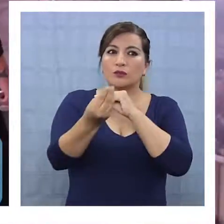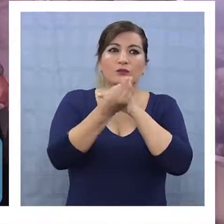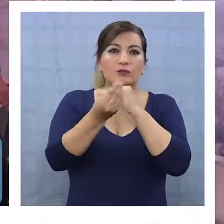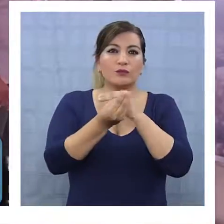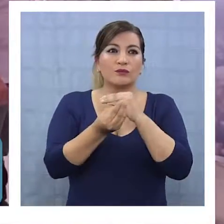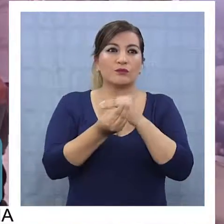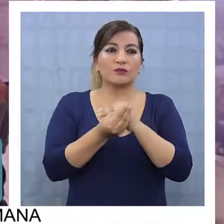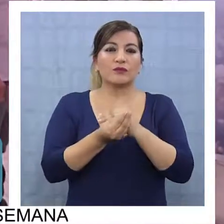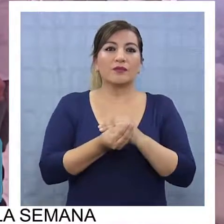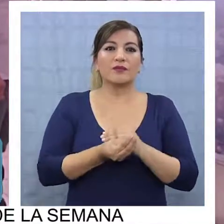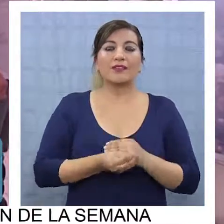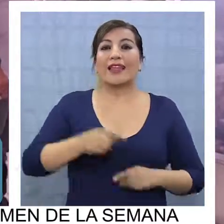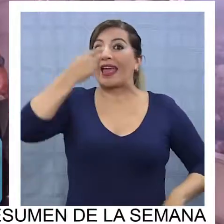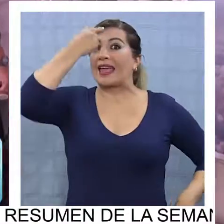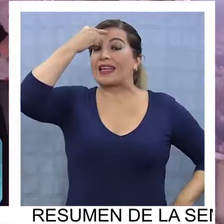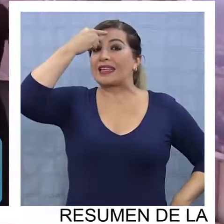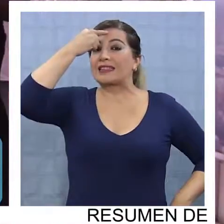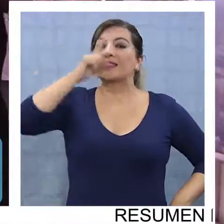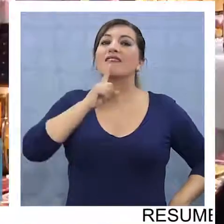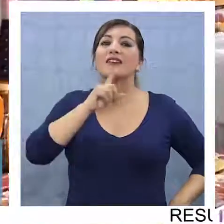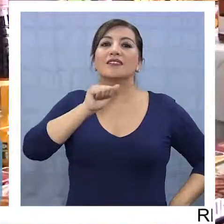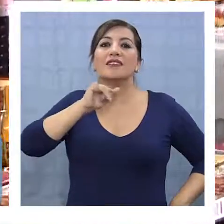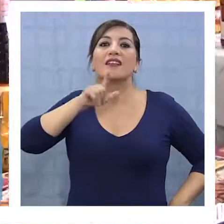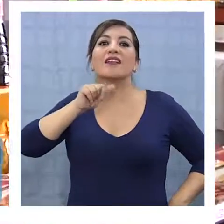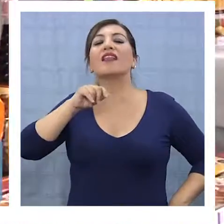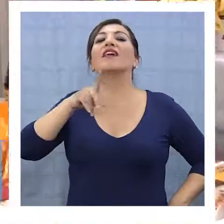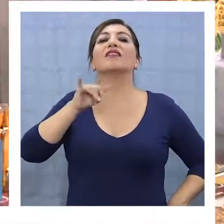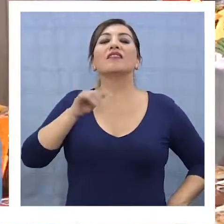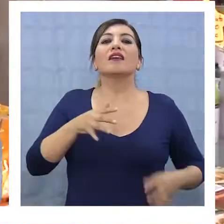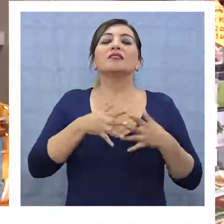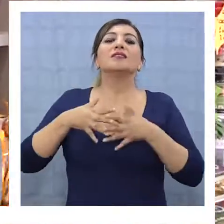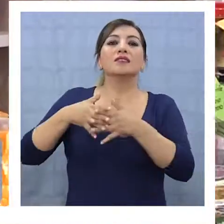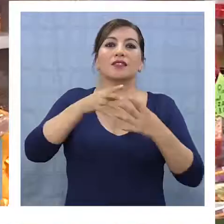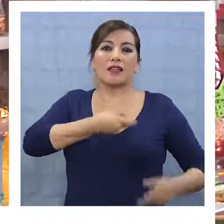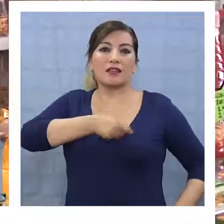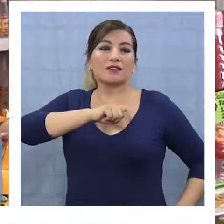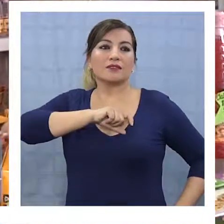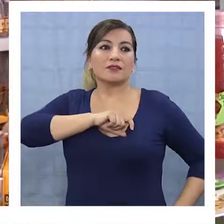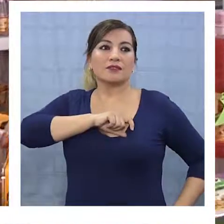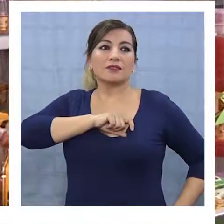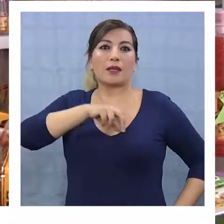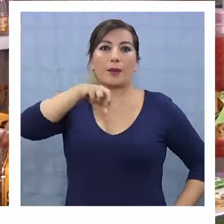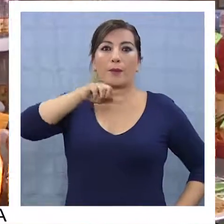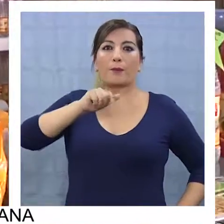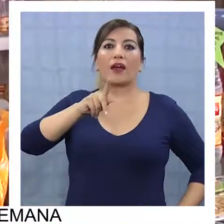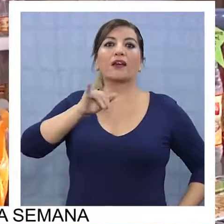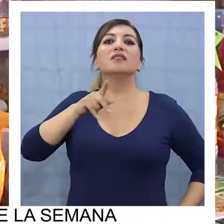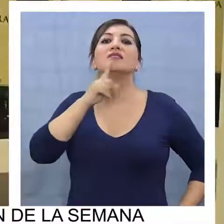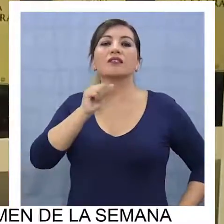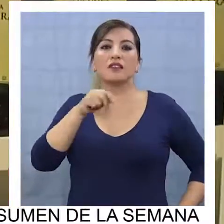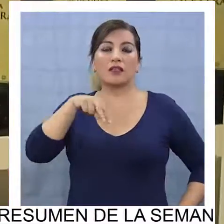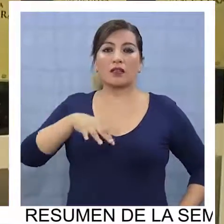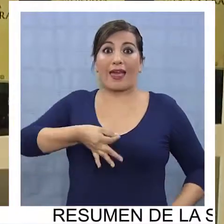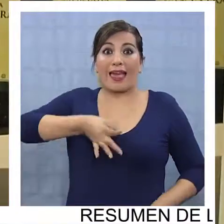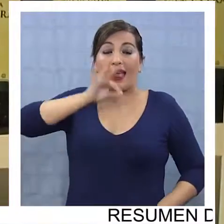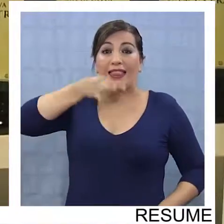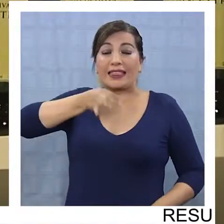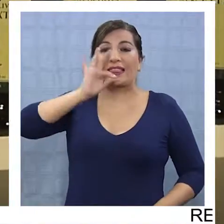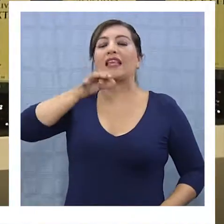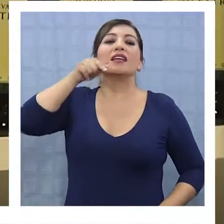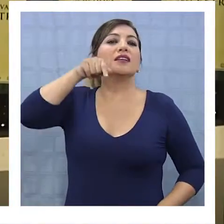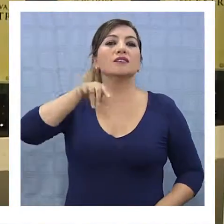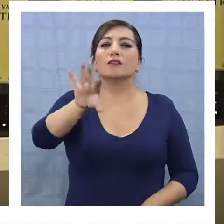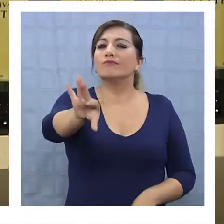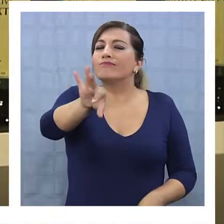de productos provenientes de la India, Tailandia, España, Estados Unidos y Pakistán. El té